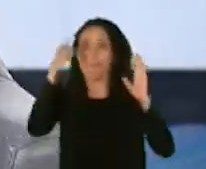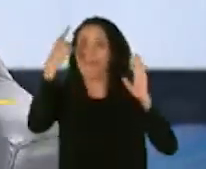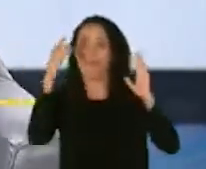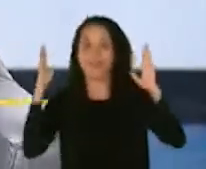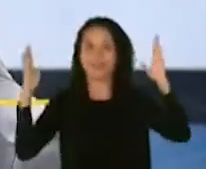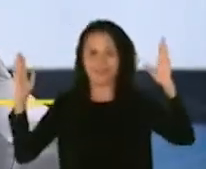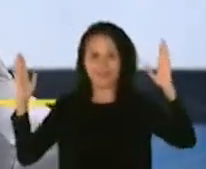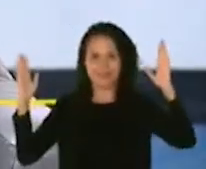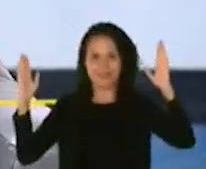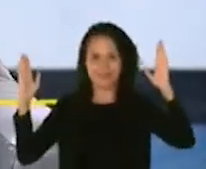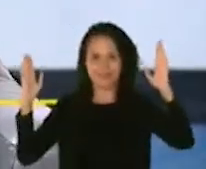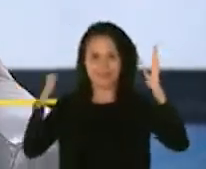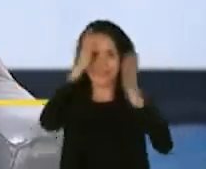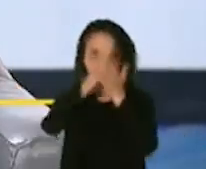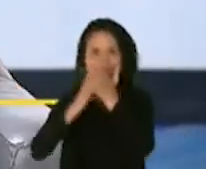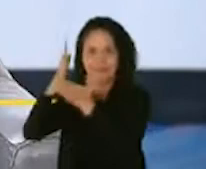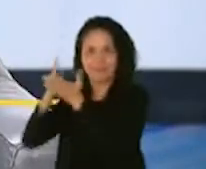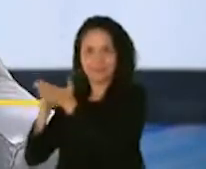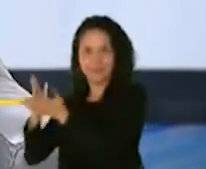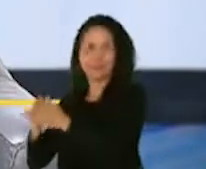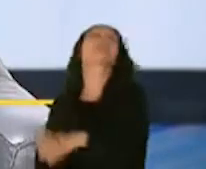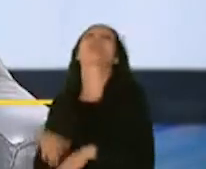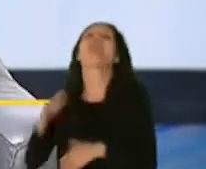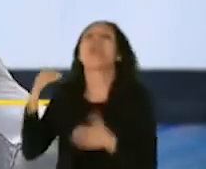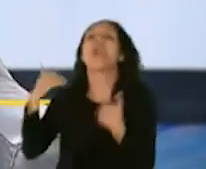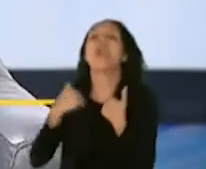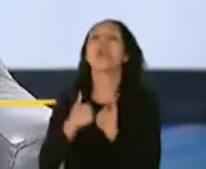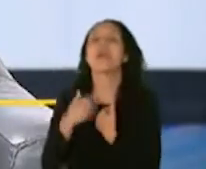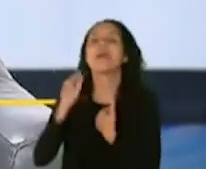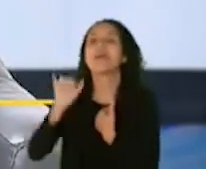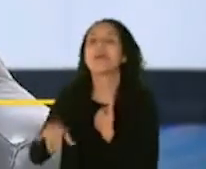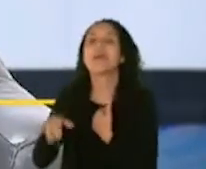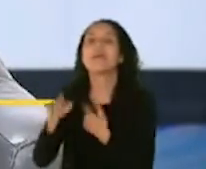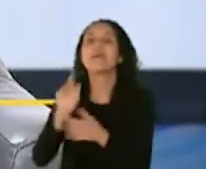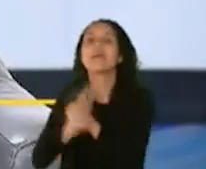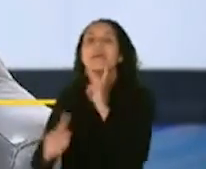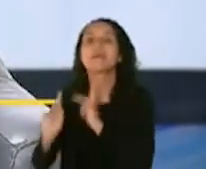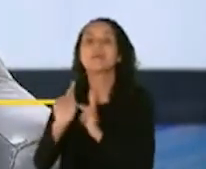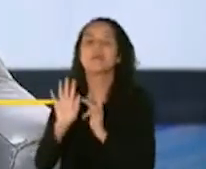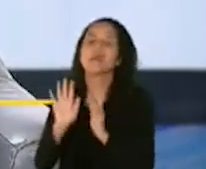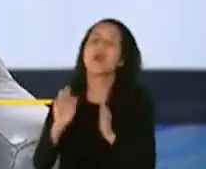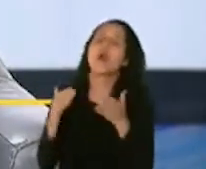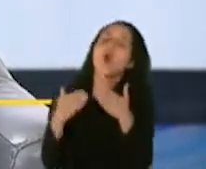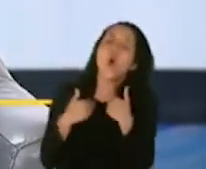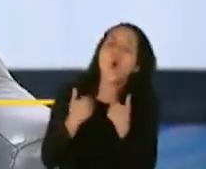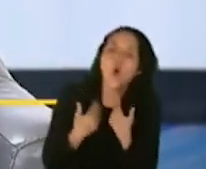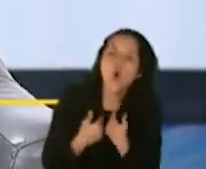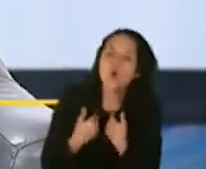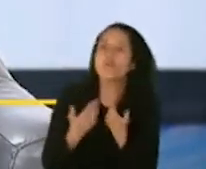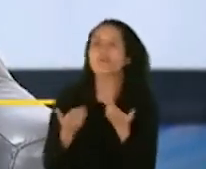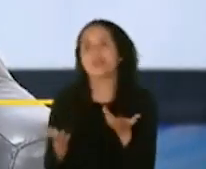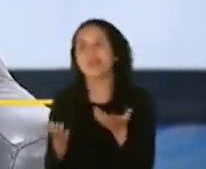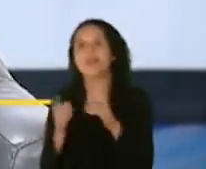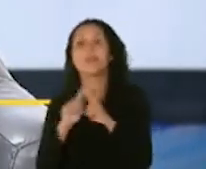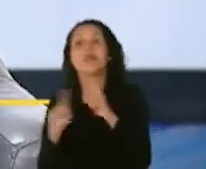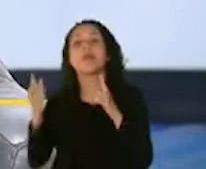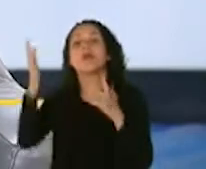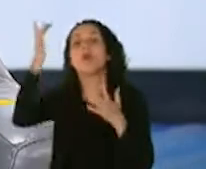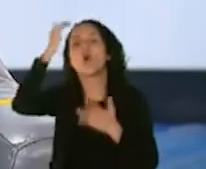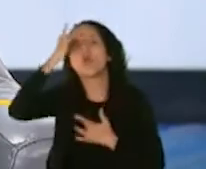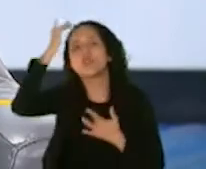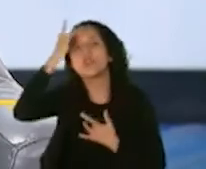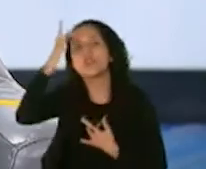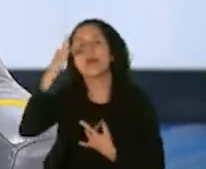es una primera fase. Estarían aquellas personas que, aun siendo más jóvenes, tienen condiciones